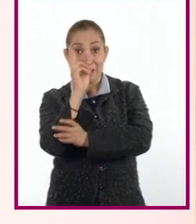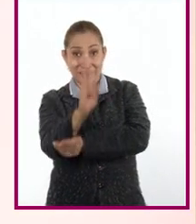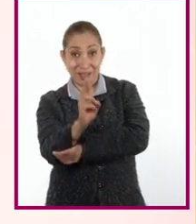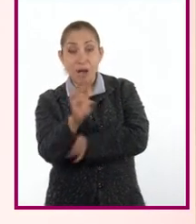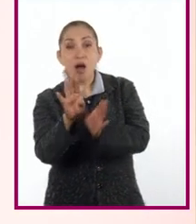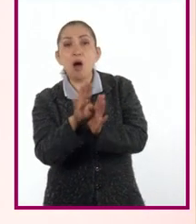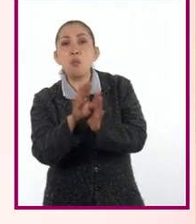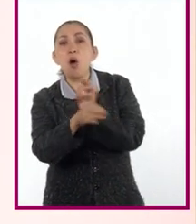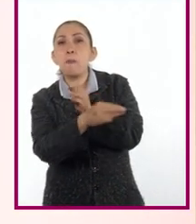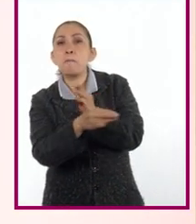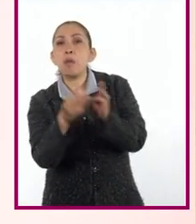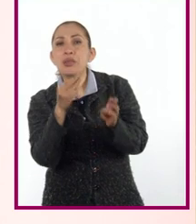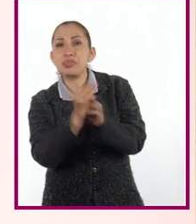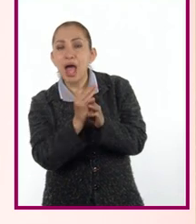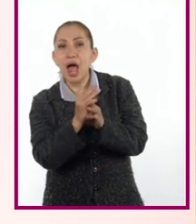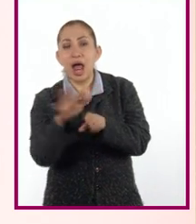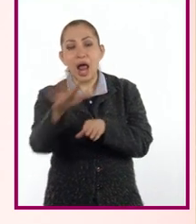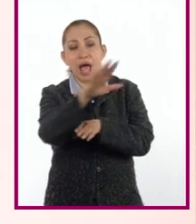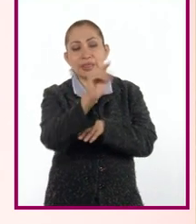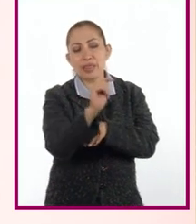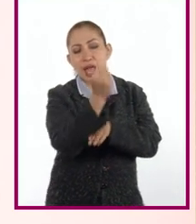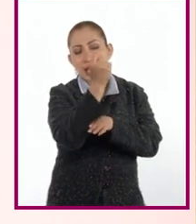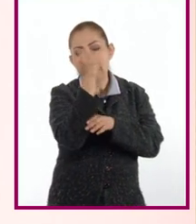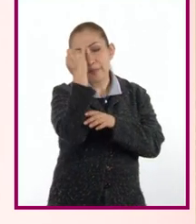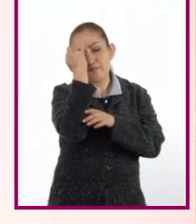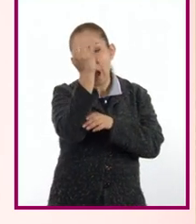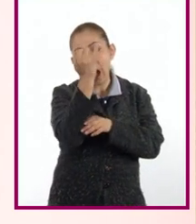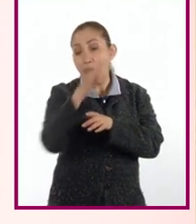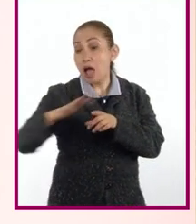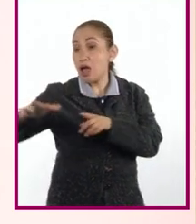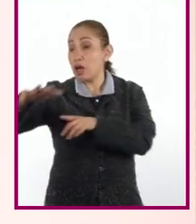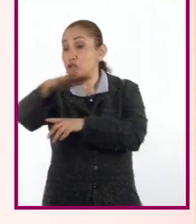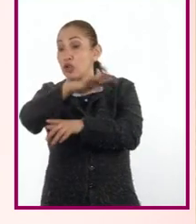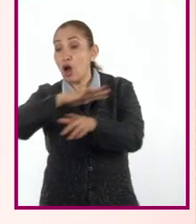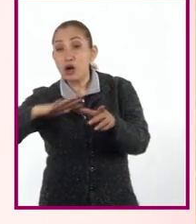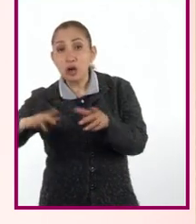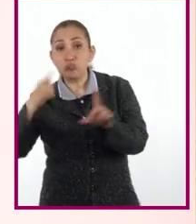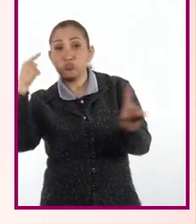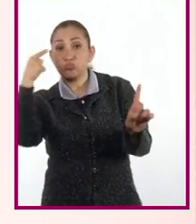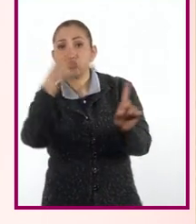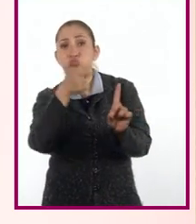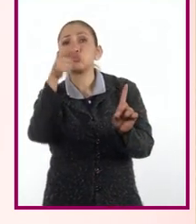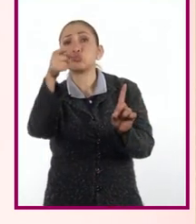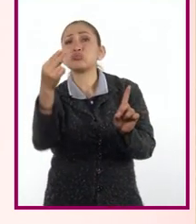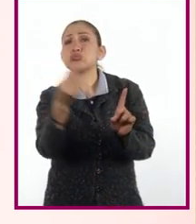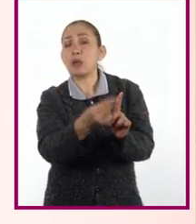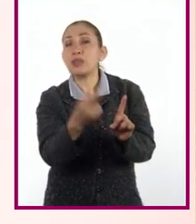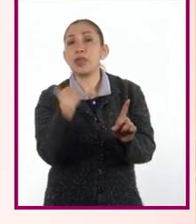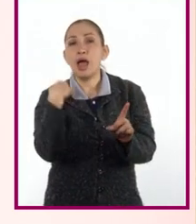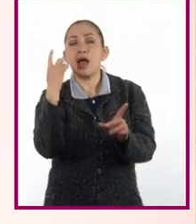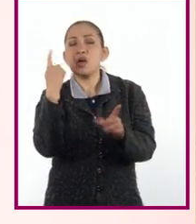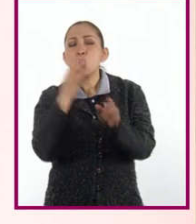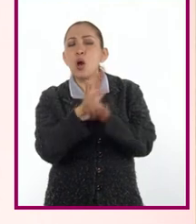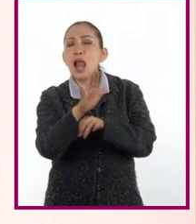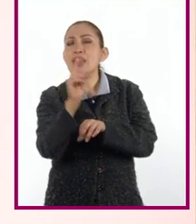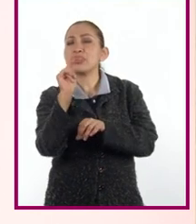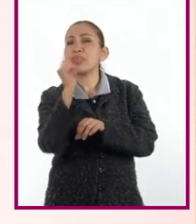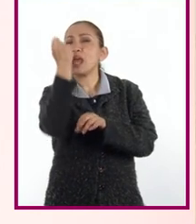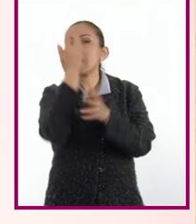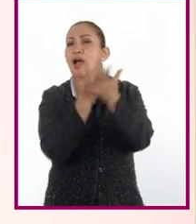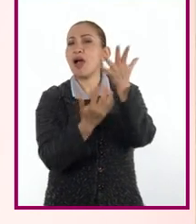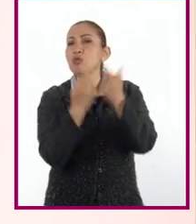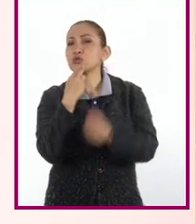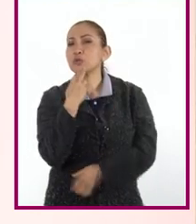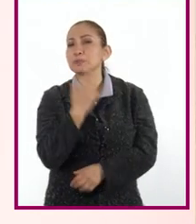cómo los materiales, los medios técnicos, el entorno y el propósito determinan las técnicas que debemos emplear?